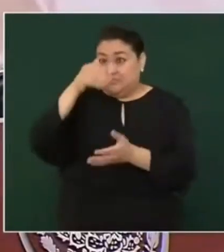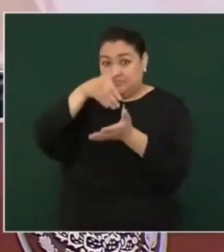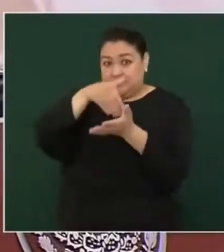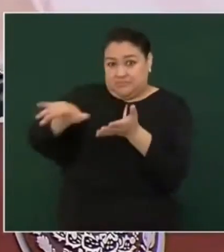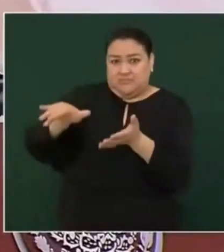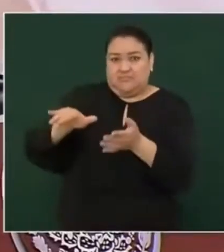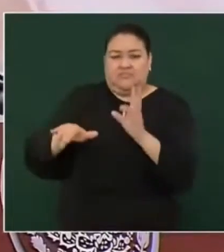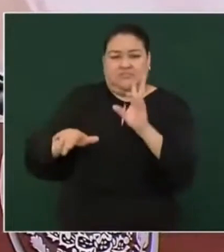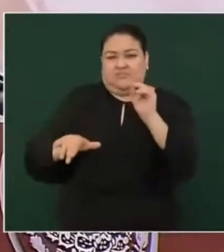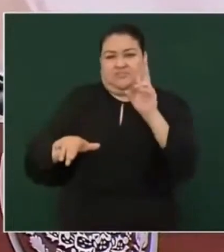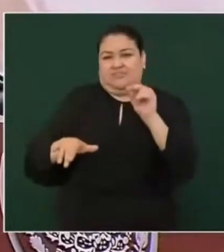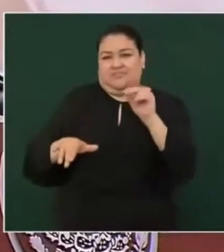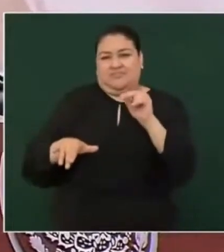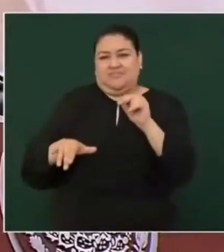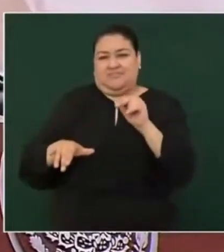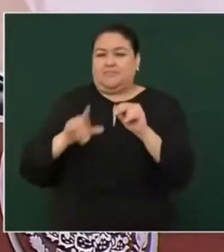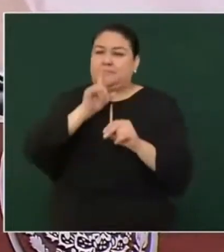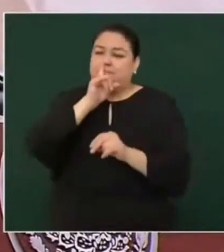Marín fuera Marín